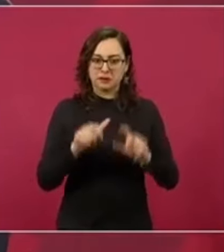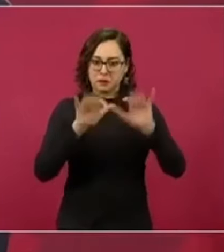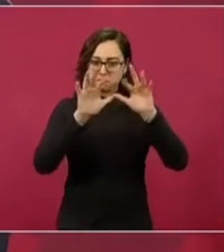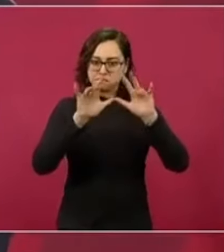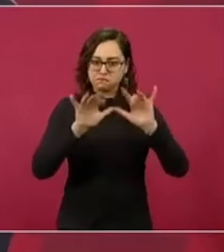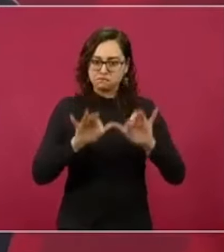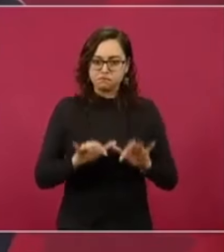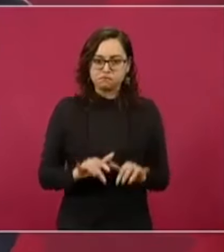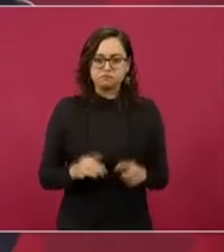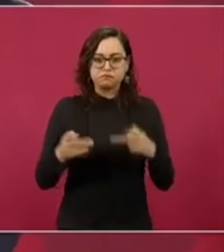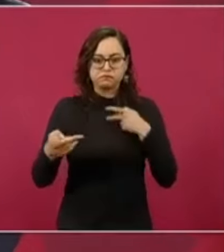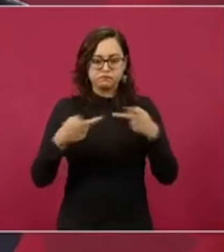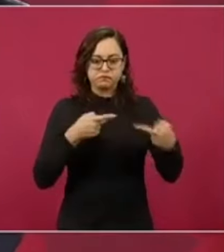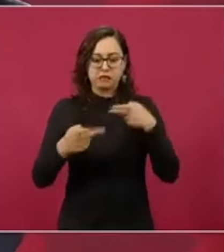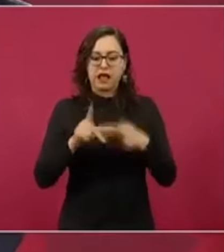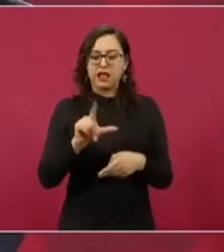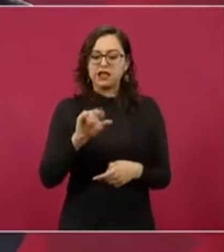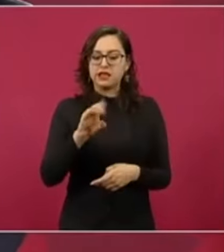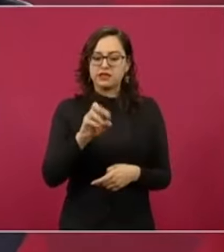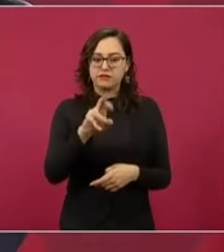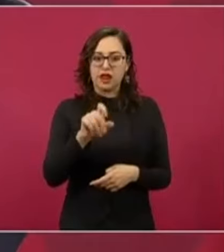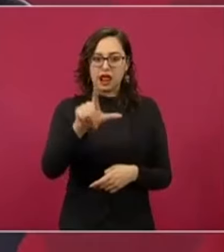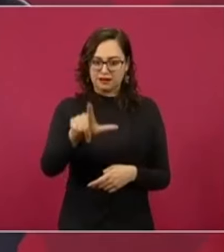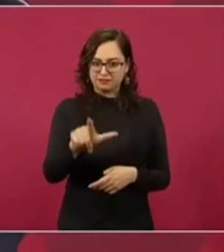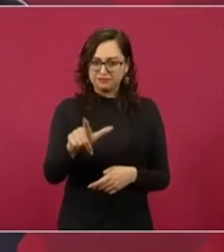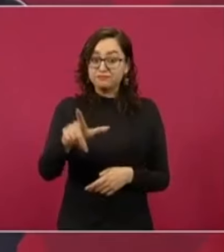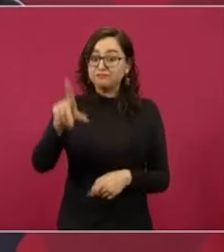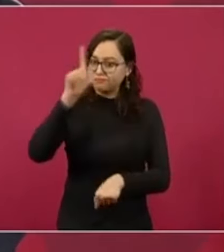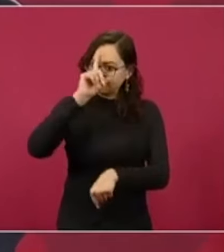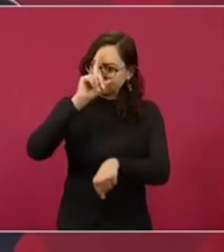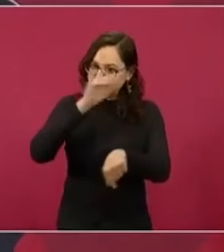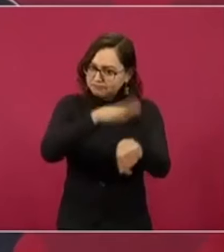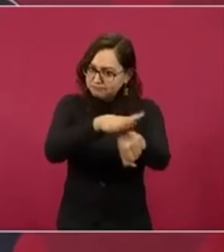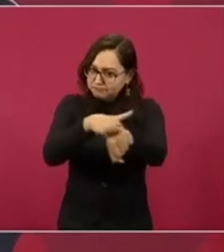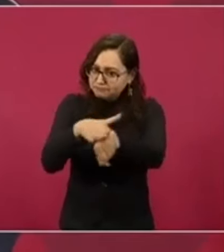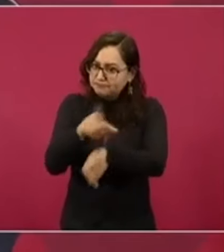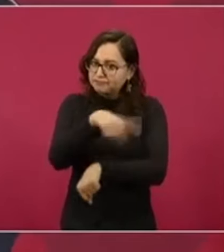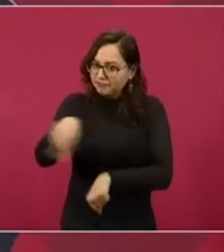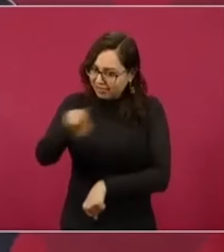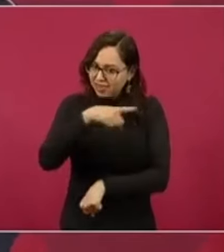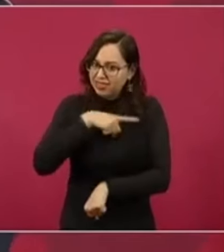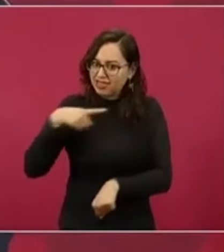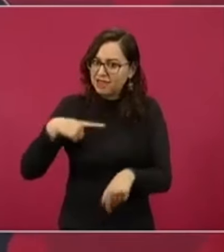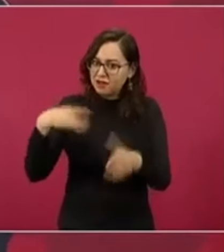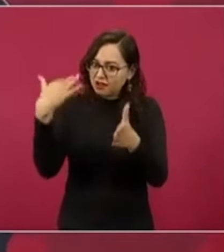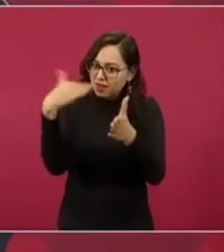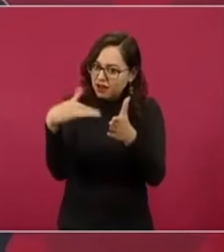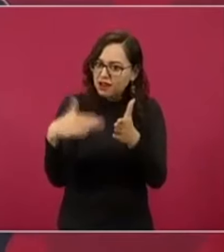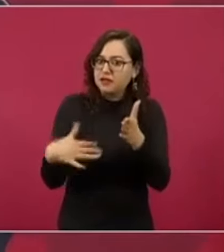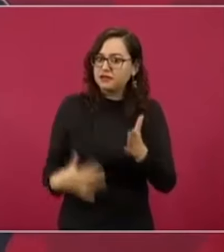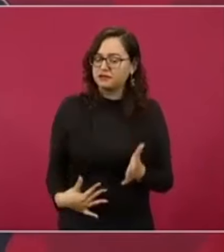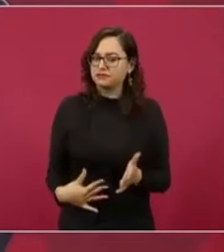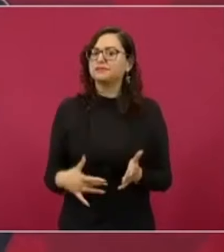que yo lo recomiendo, porque es vigente.